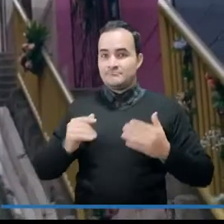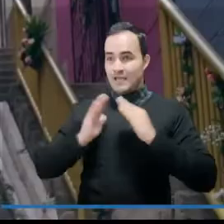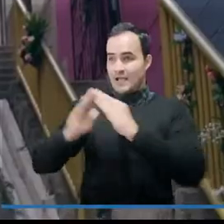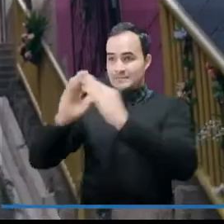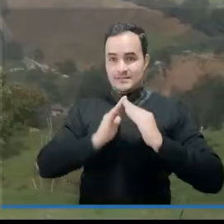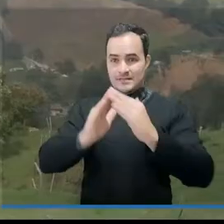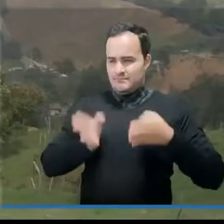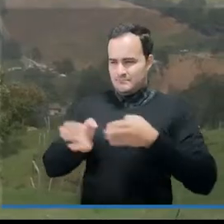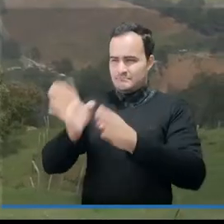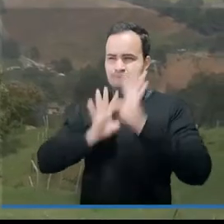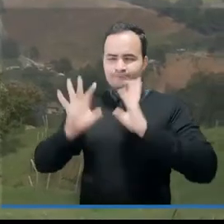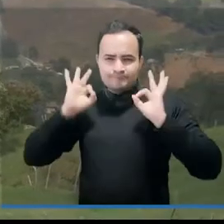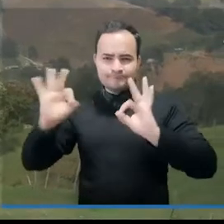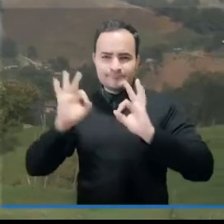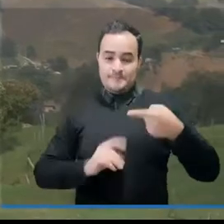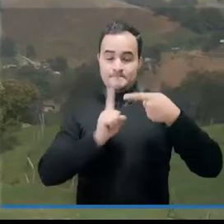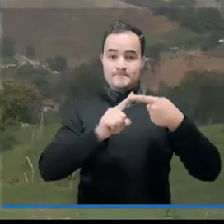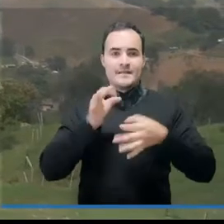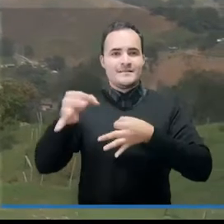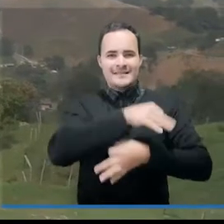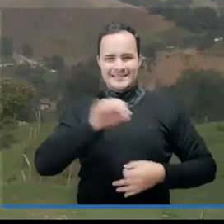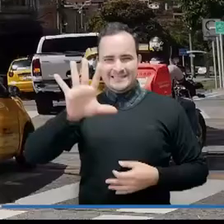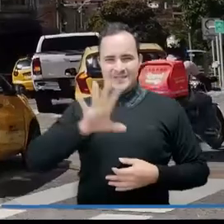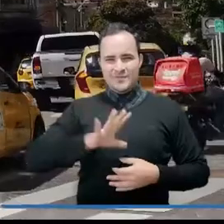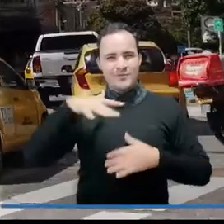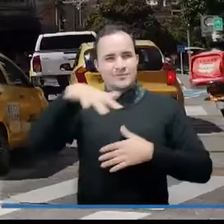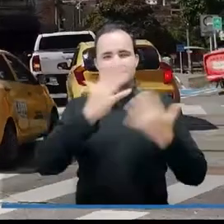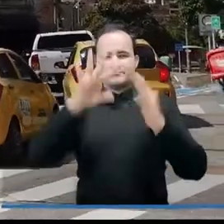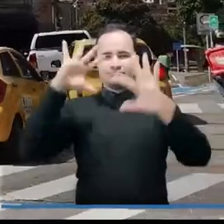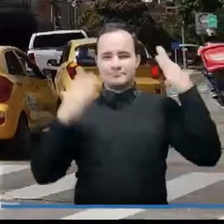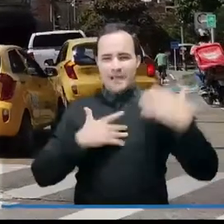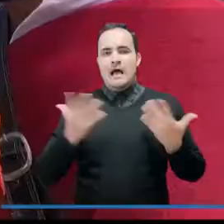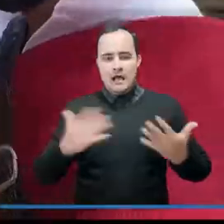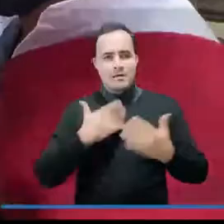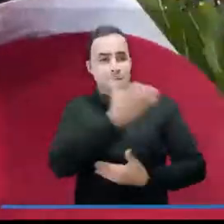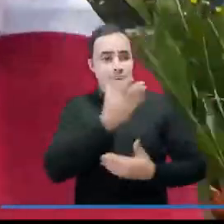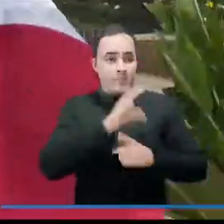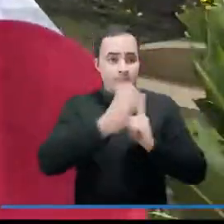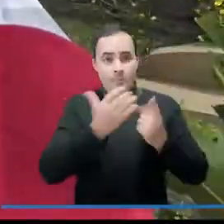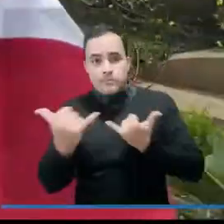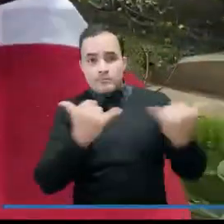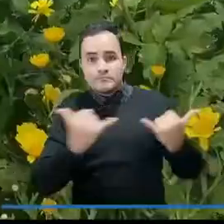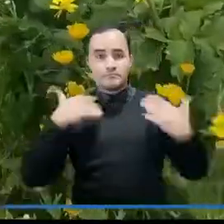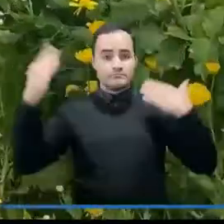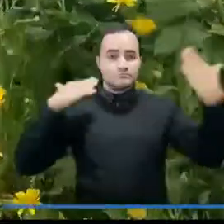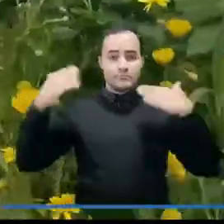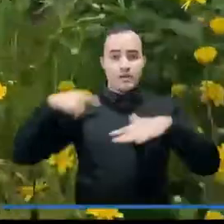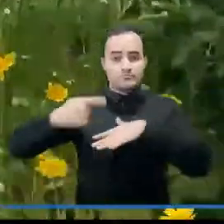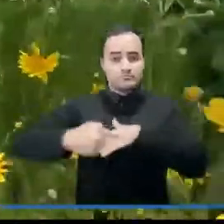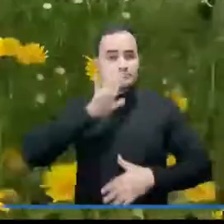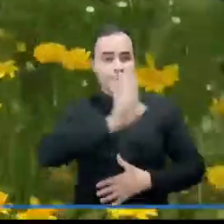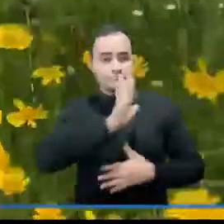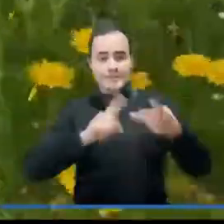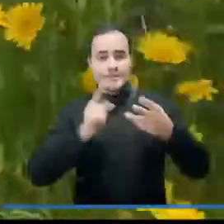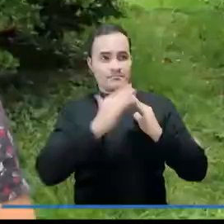más engalanada. El primero está dirigido a los cinco corregimientos de la ciudad, promoviendo la cultura viva, las tradiciones campesinas y las